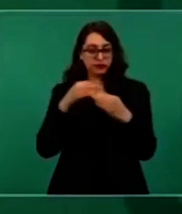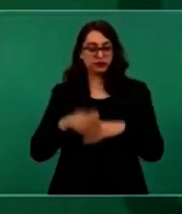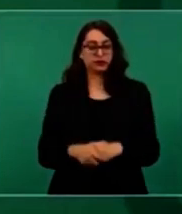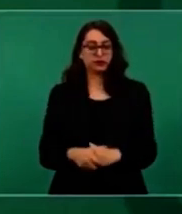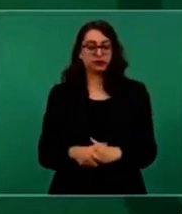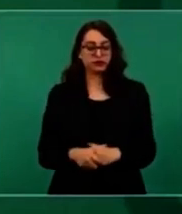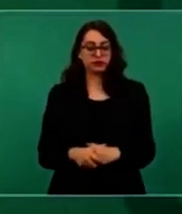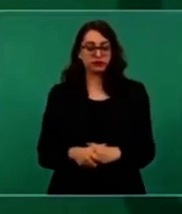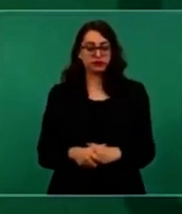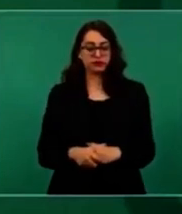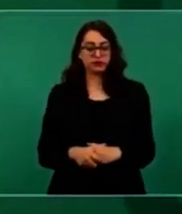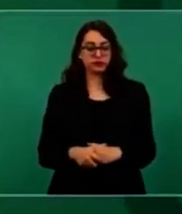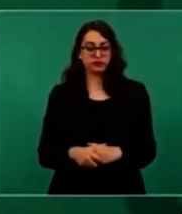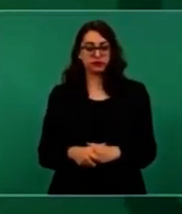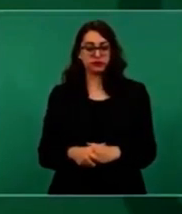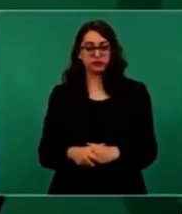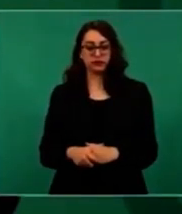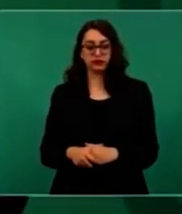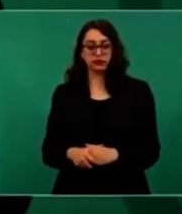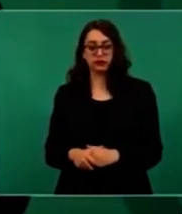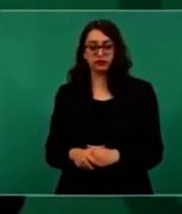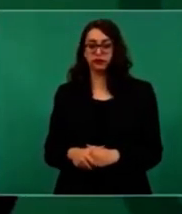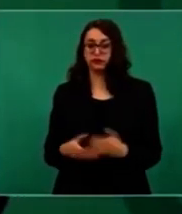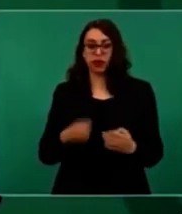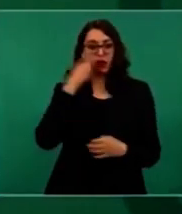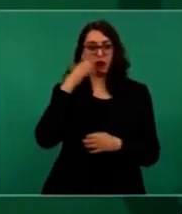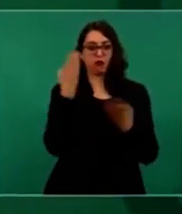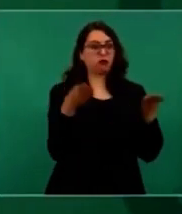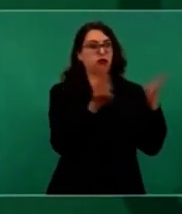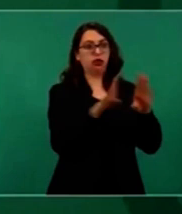Ya no debe de haber escuelas cerradas.